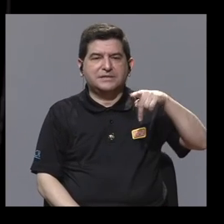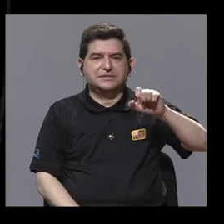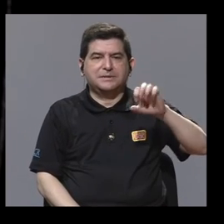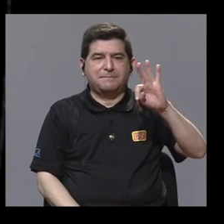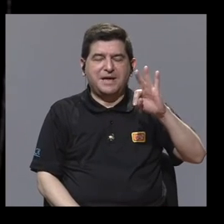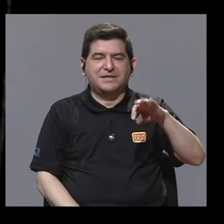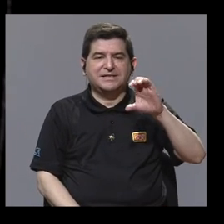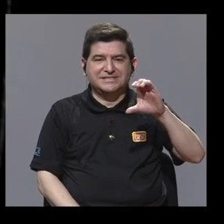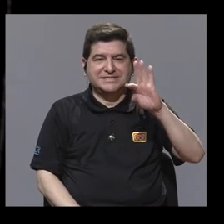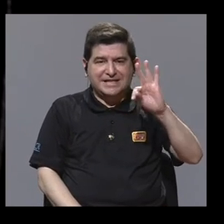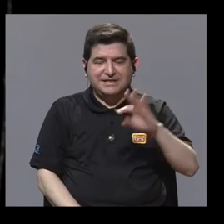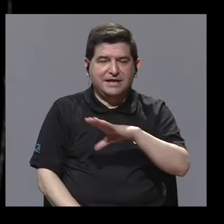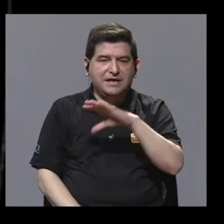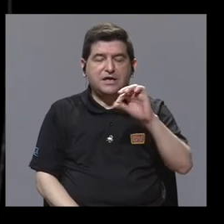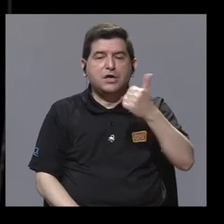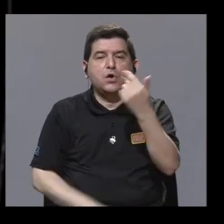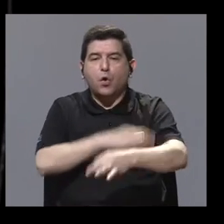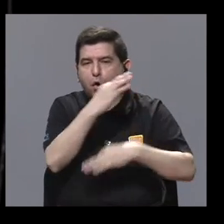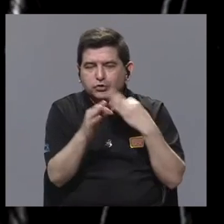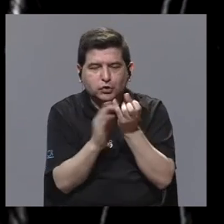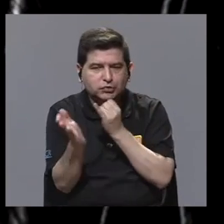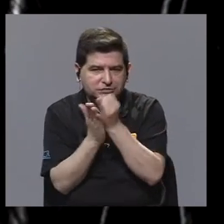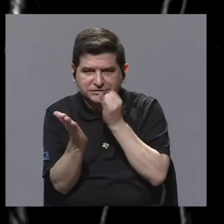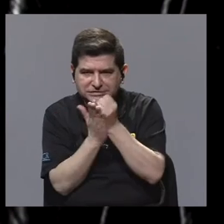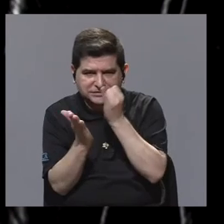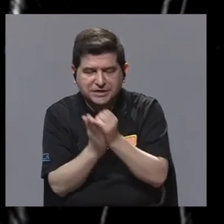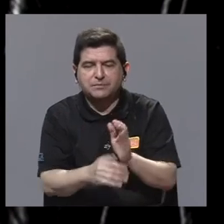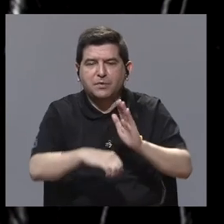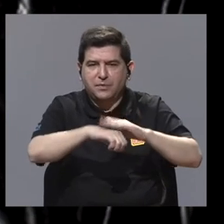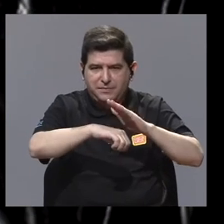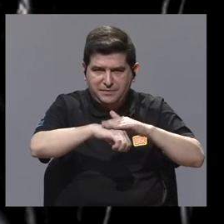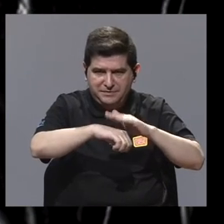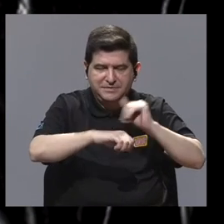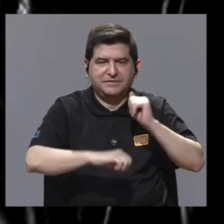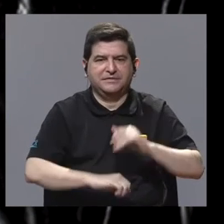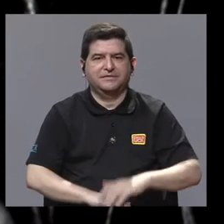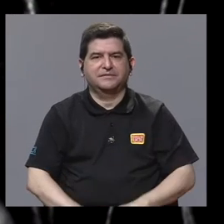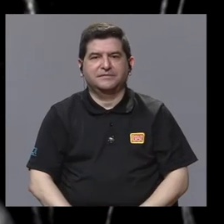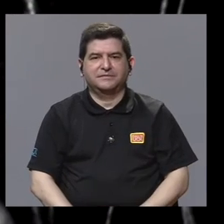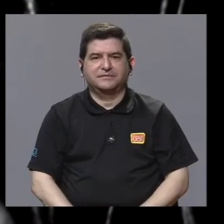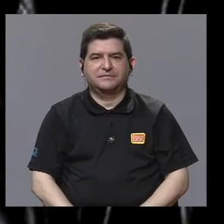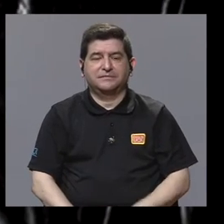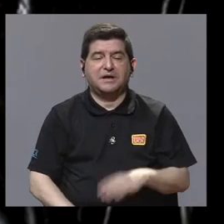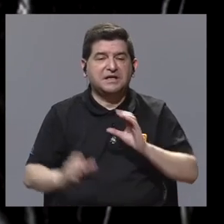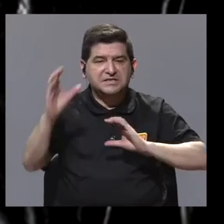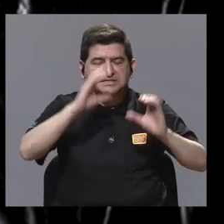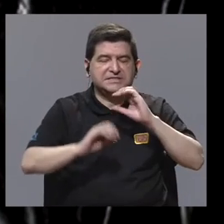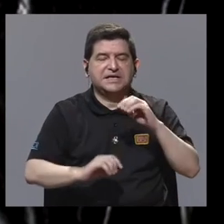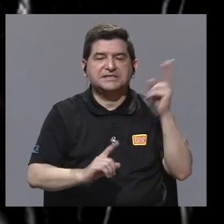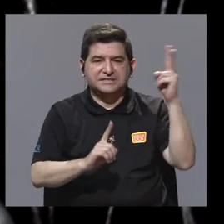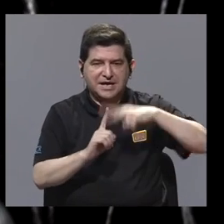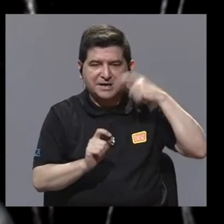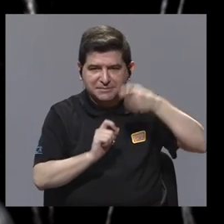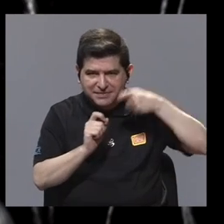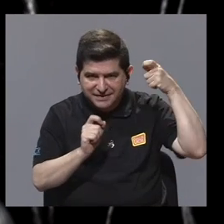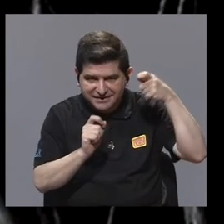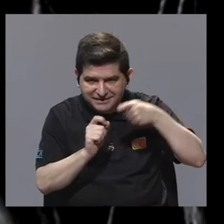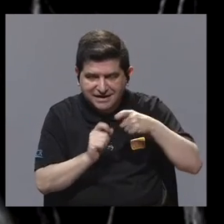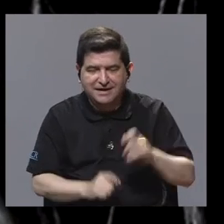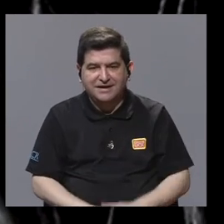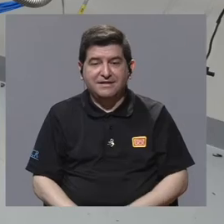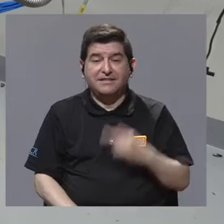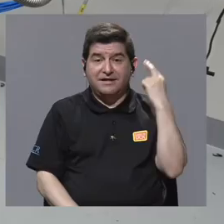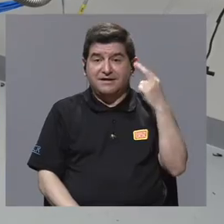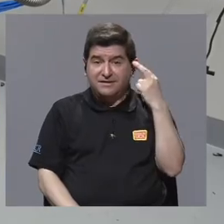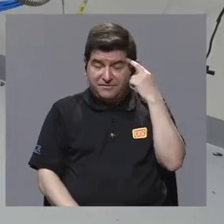y también en otro tipo de investigaciones, facilitar otro tipo de investigaciones en ciencia aplicada, porque para